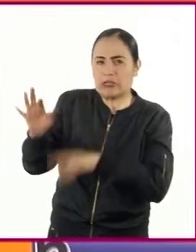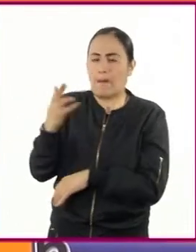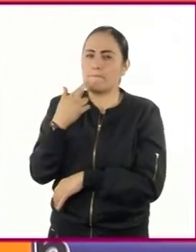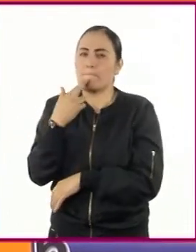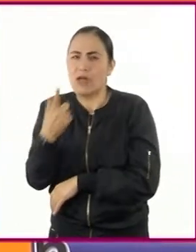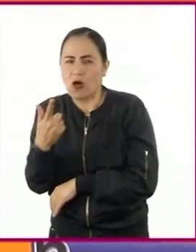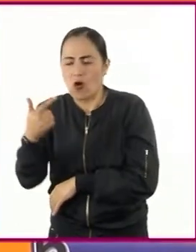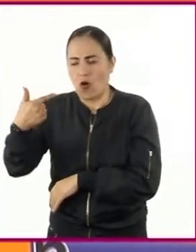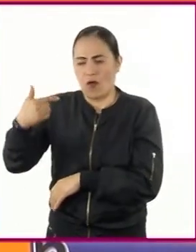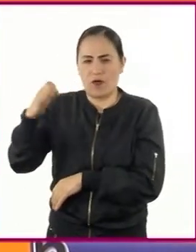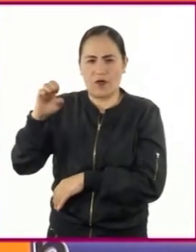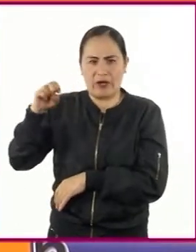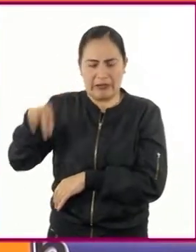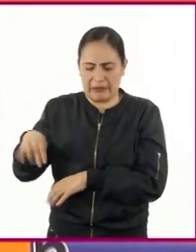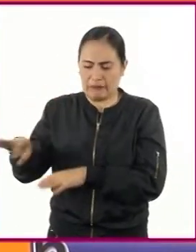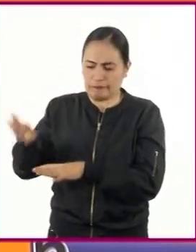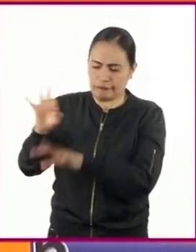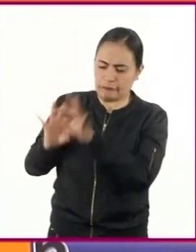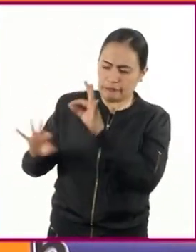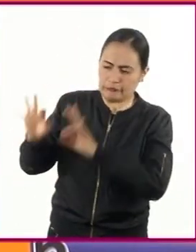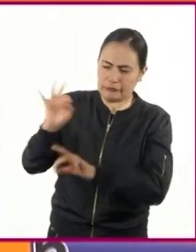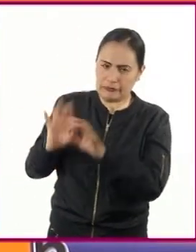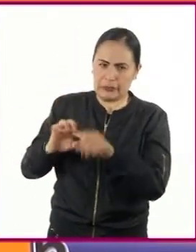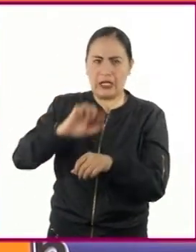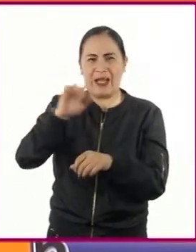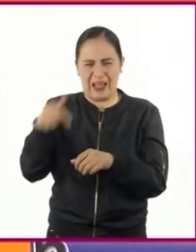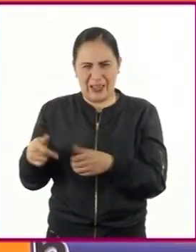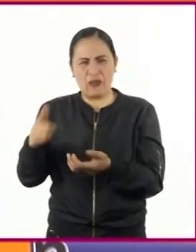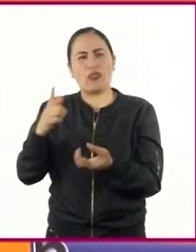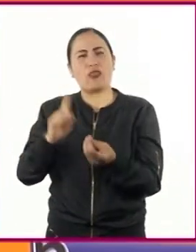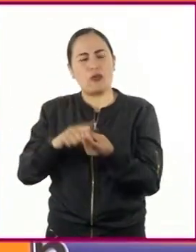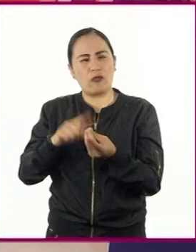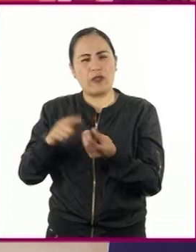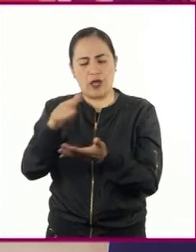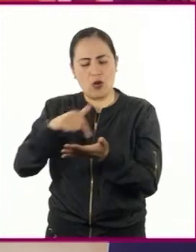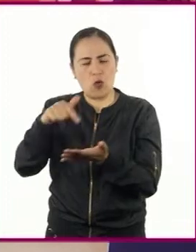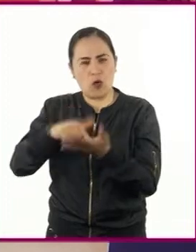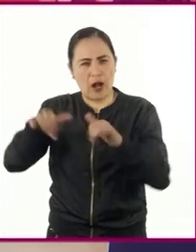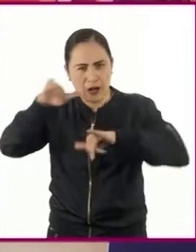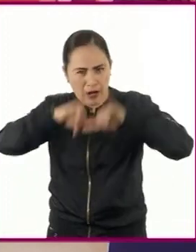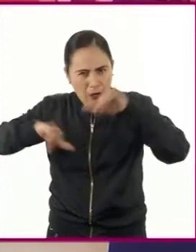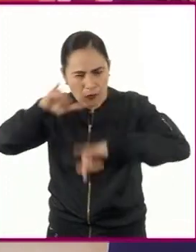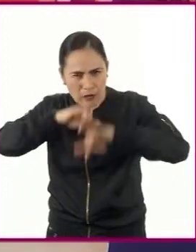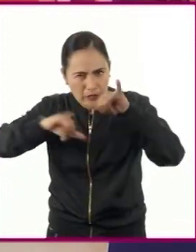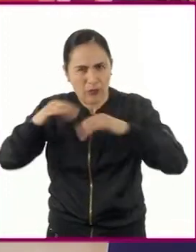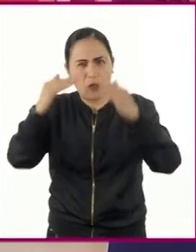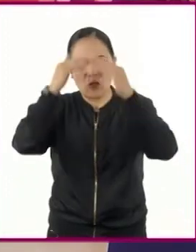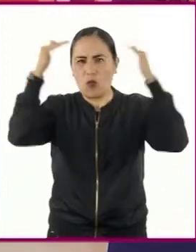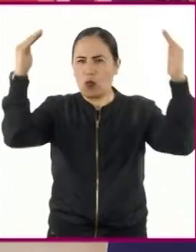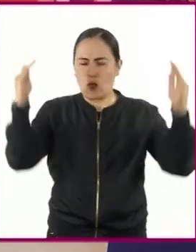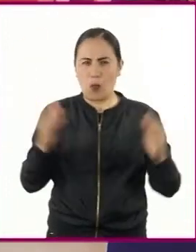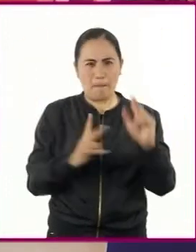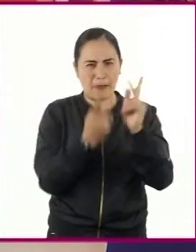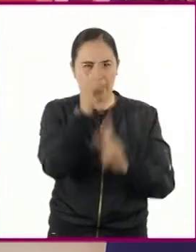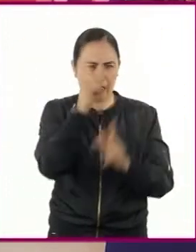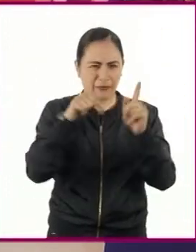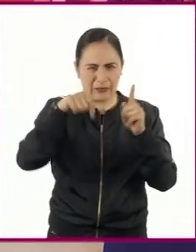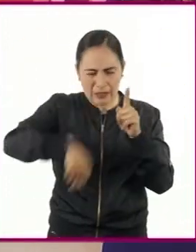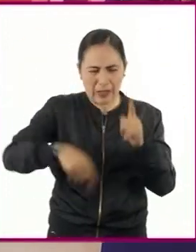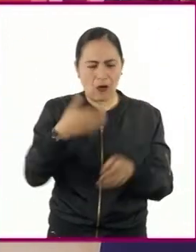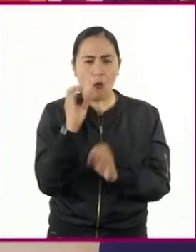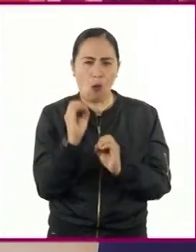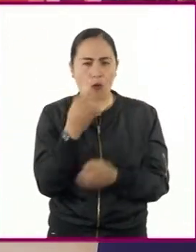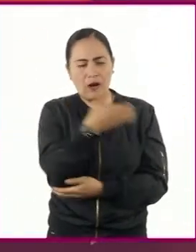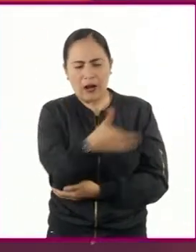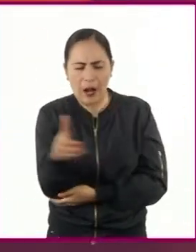transgénicas que se llevan a cabo en pruebas de laboratorio, invernadero y de campo, de manera empírica.